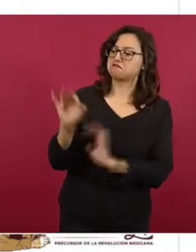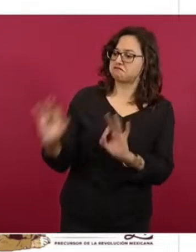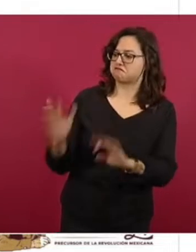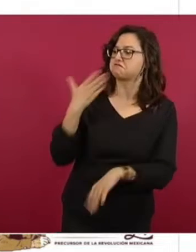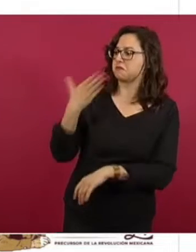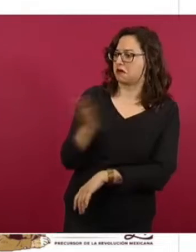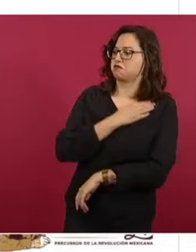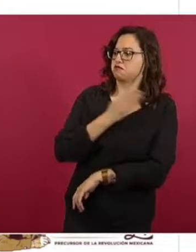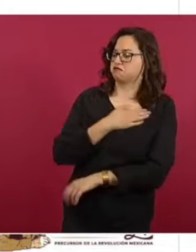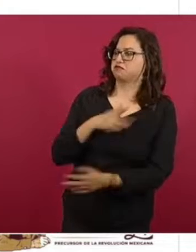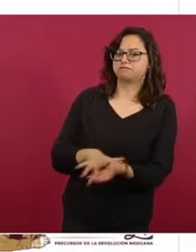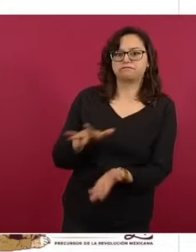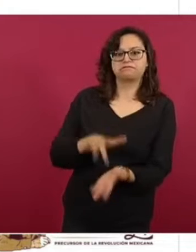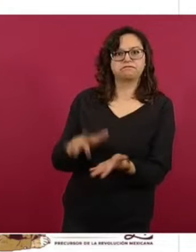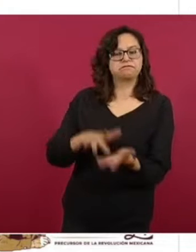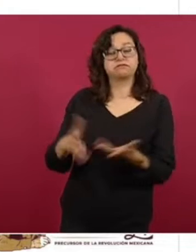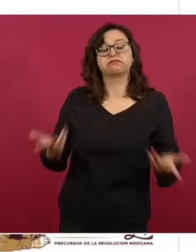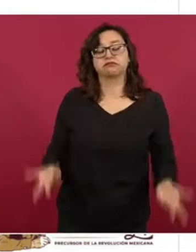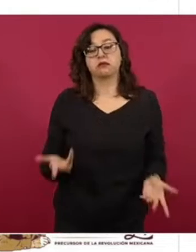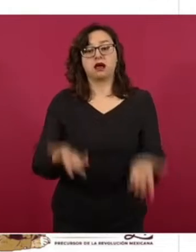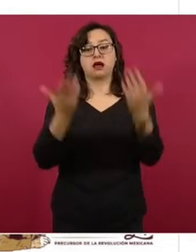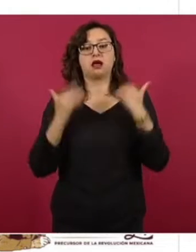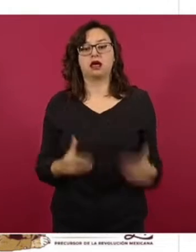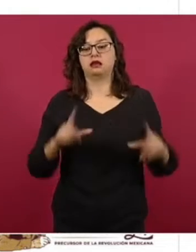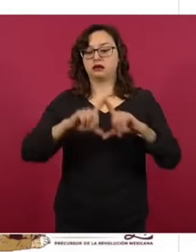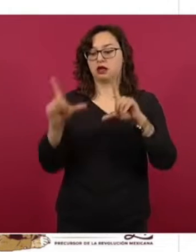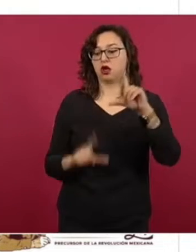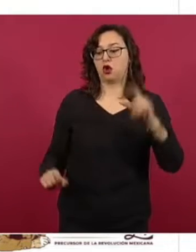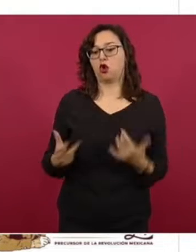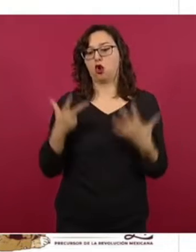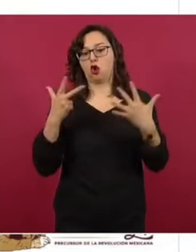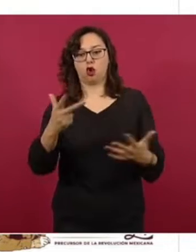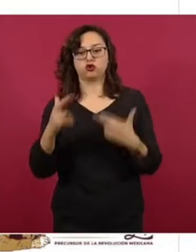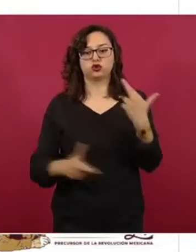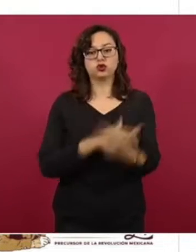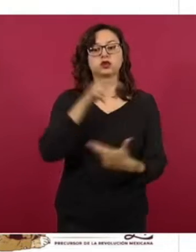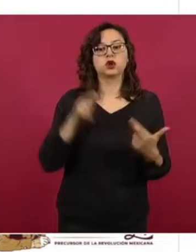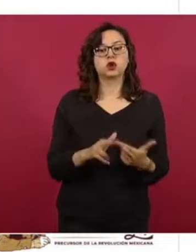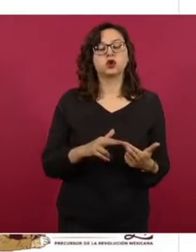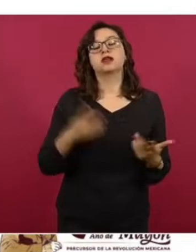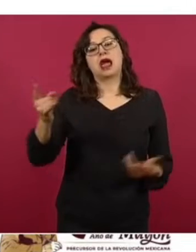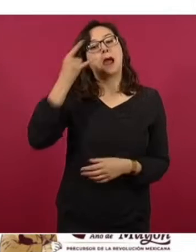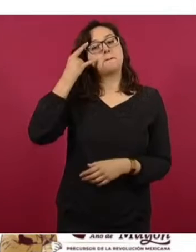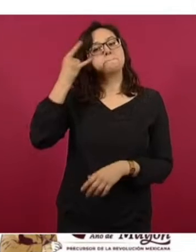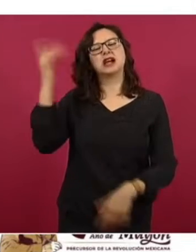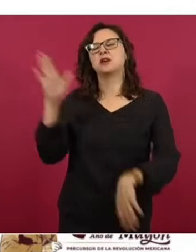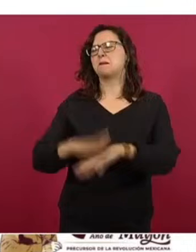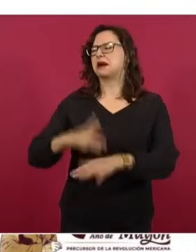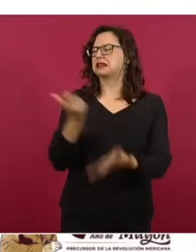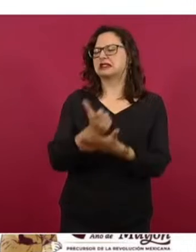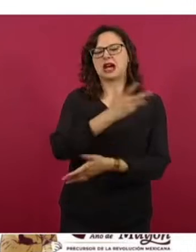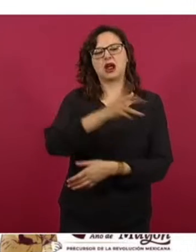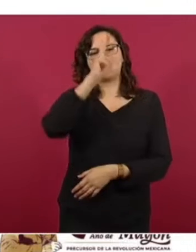se divide el país para este tema. Y tenemos que Campeche, Campeche tiene el precio más alto con el margen más alto,